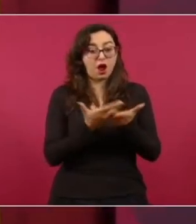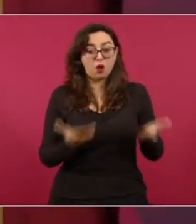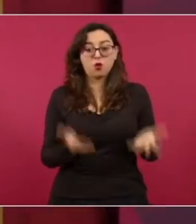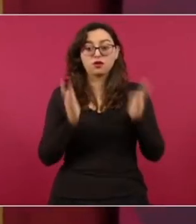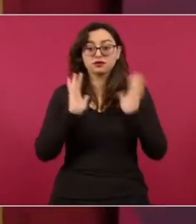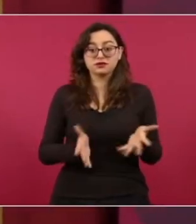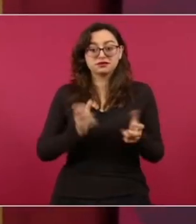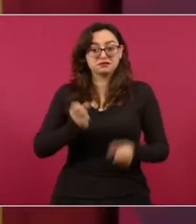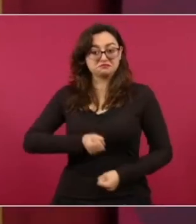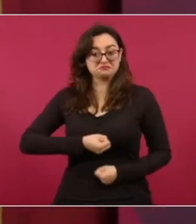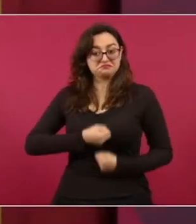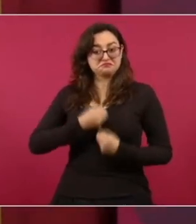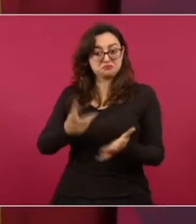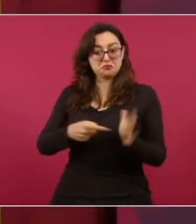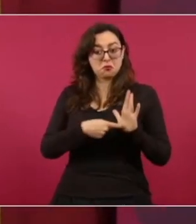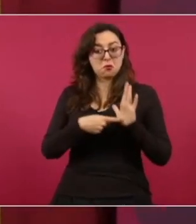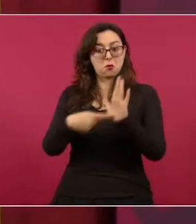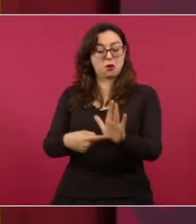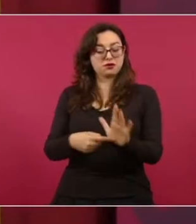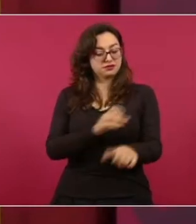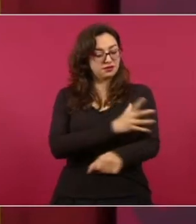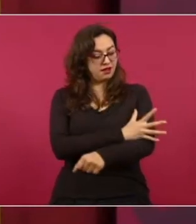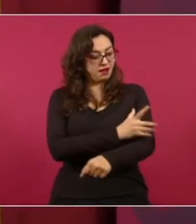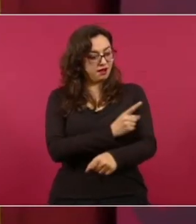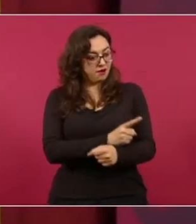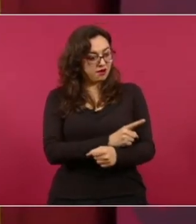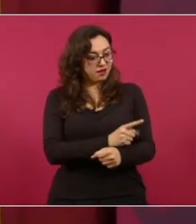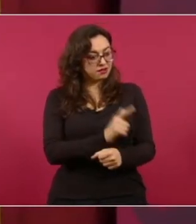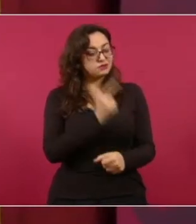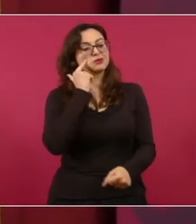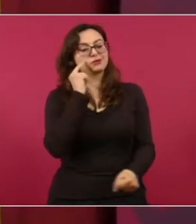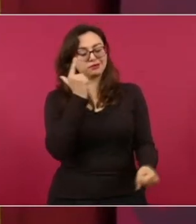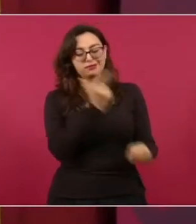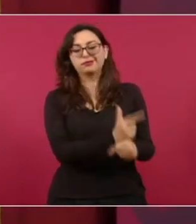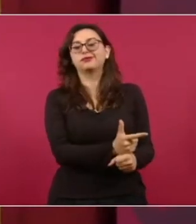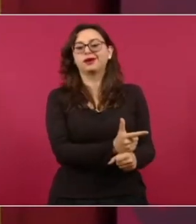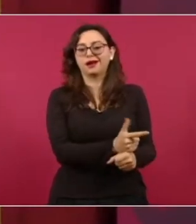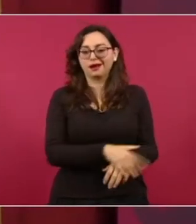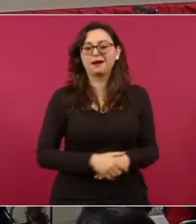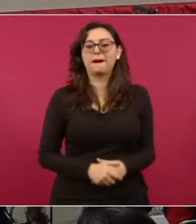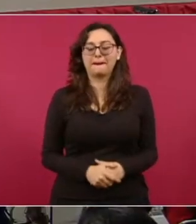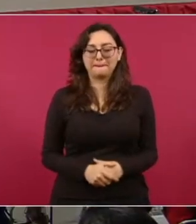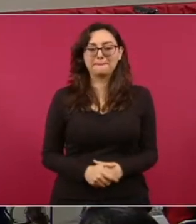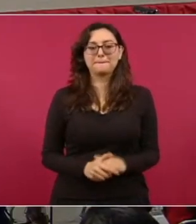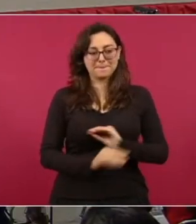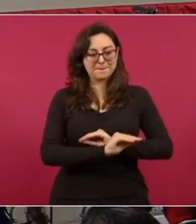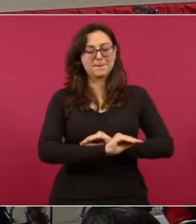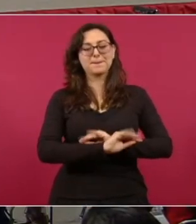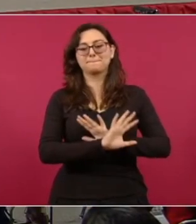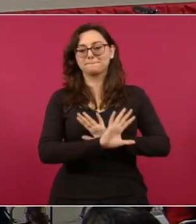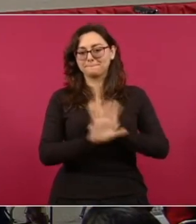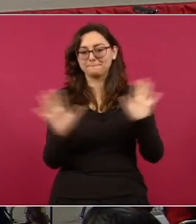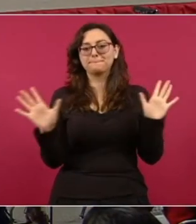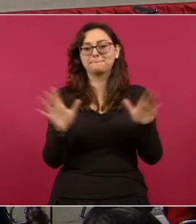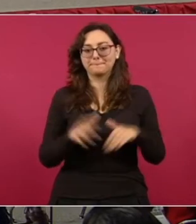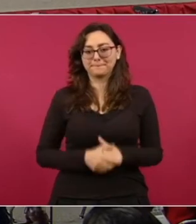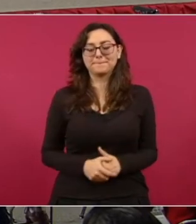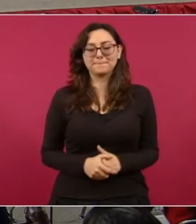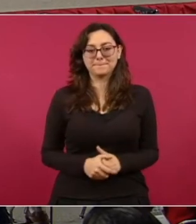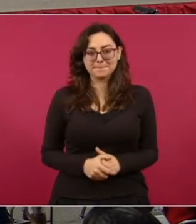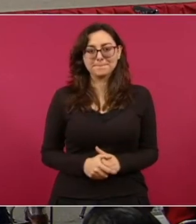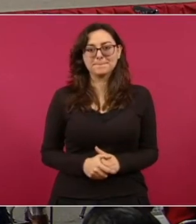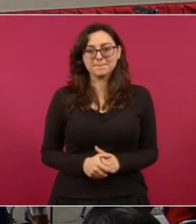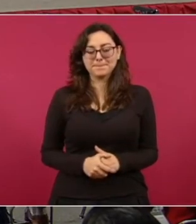ahora está brotando